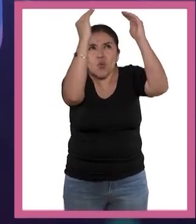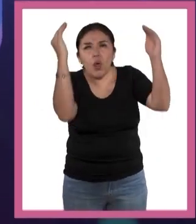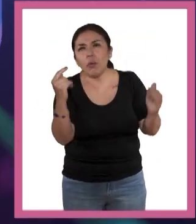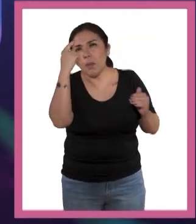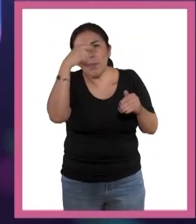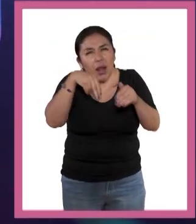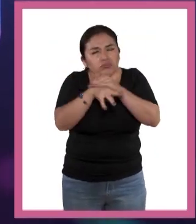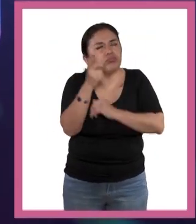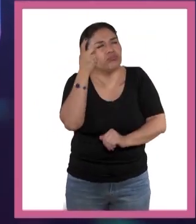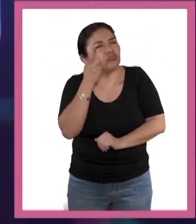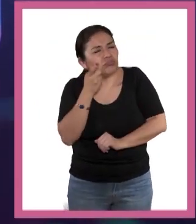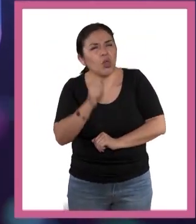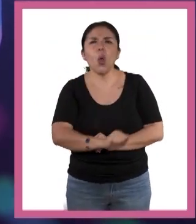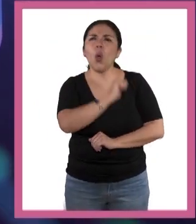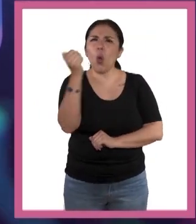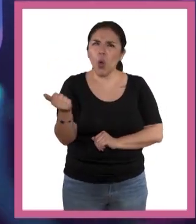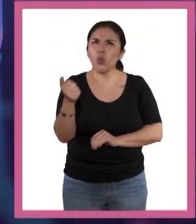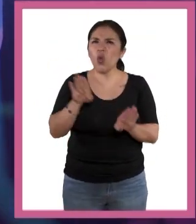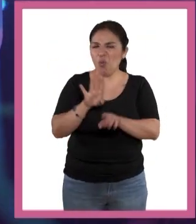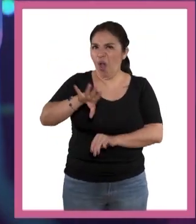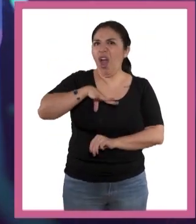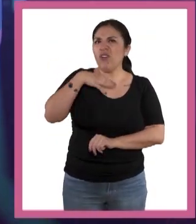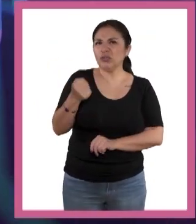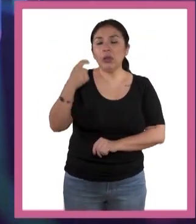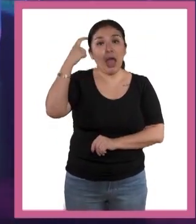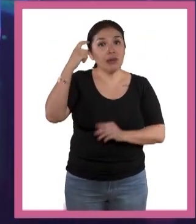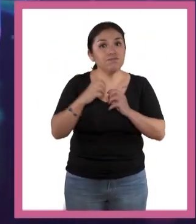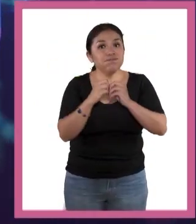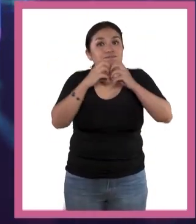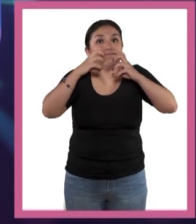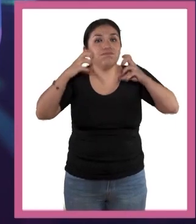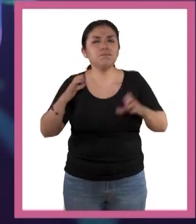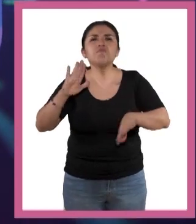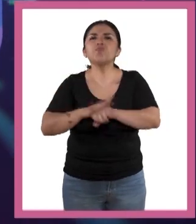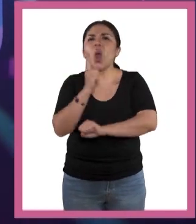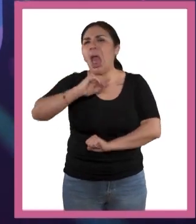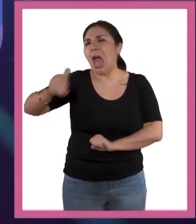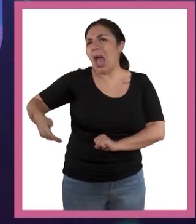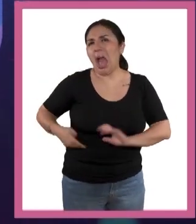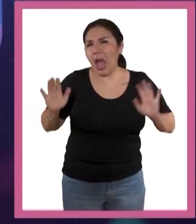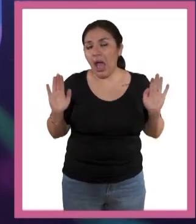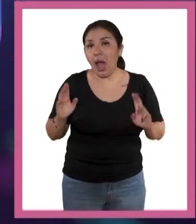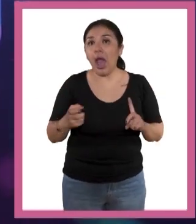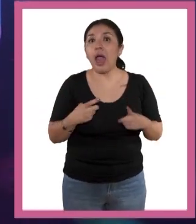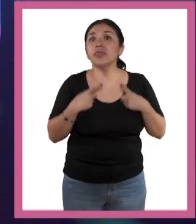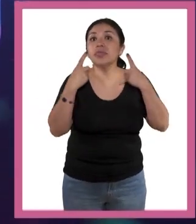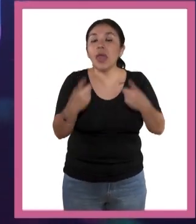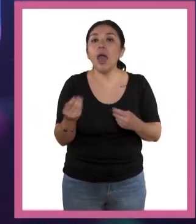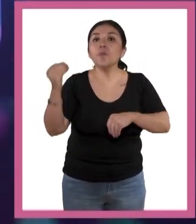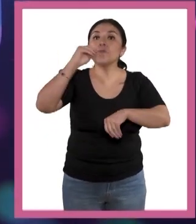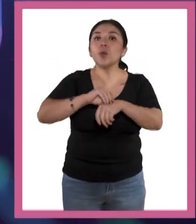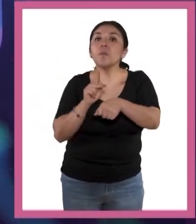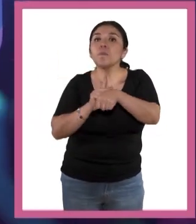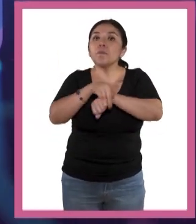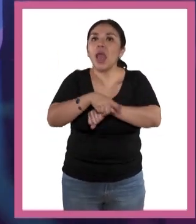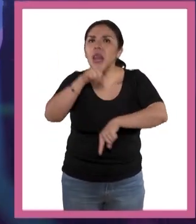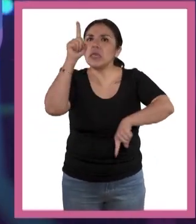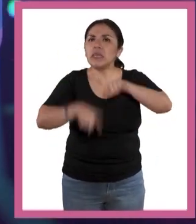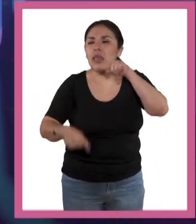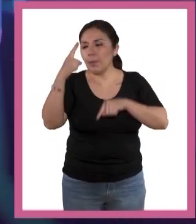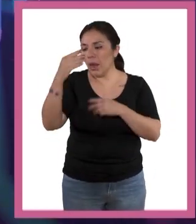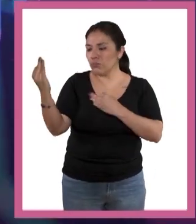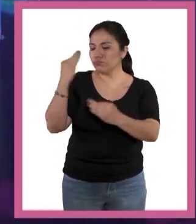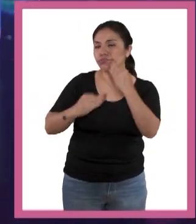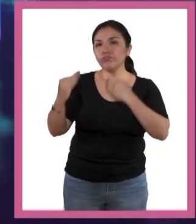hibernan. Hay alguno medio abusivo que lo que hace es que crece el cerebro por algún accidente y le da un garrotazo al que tiene piel, se la quita y se hace una